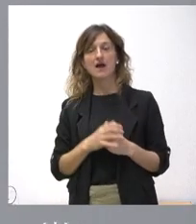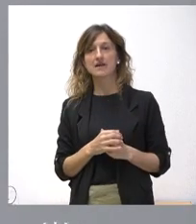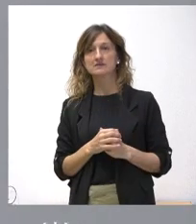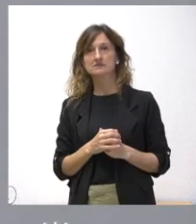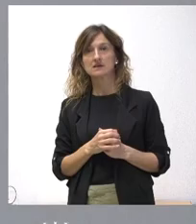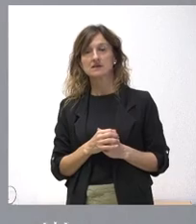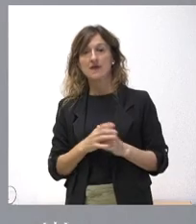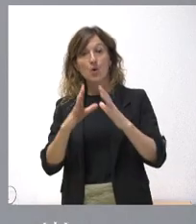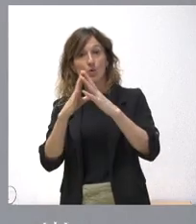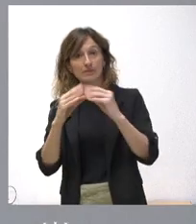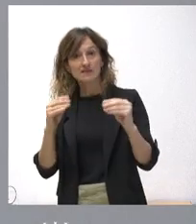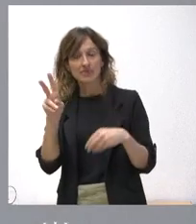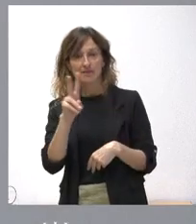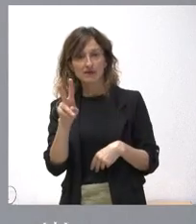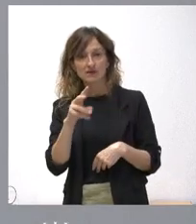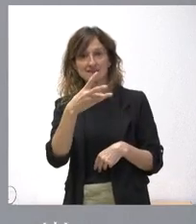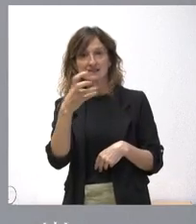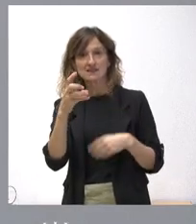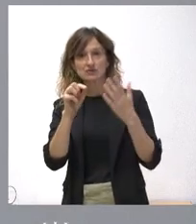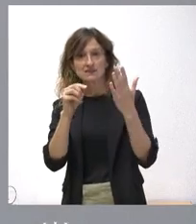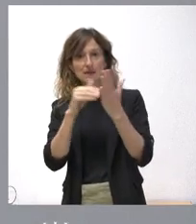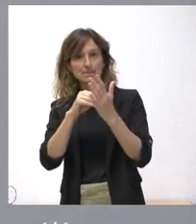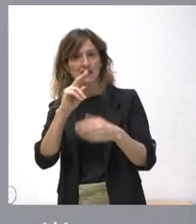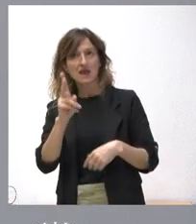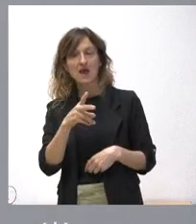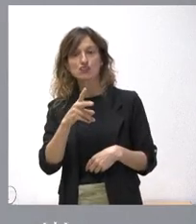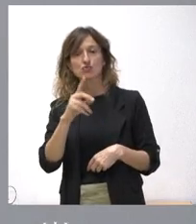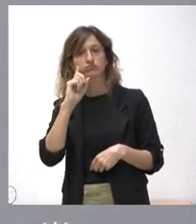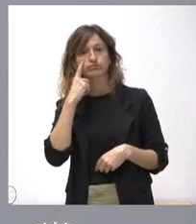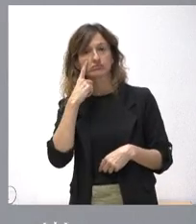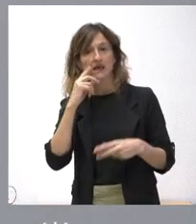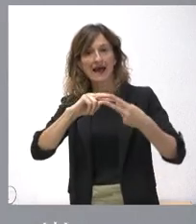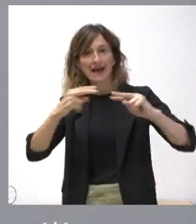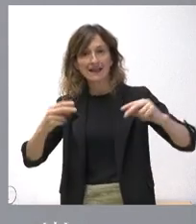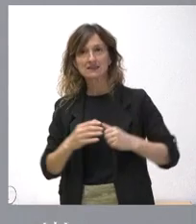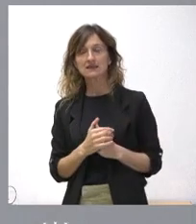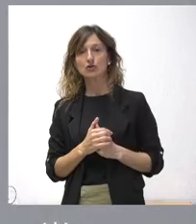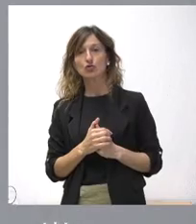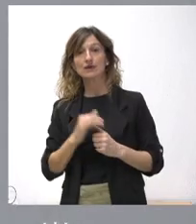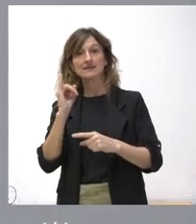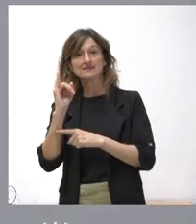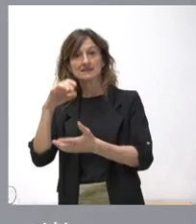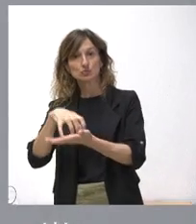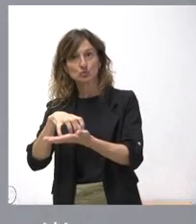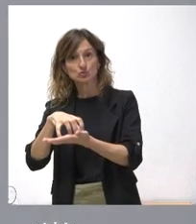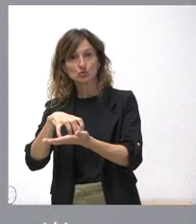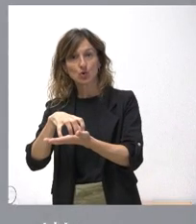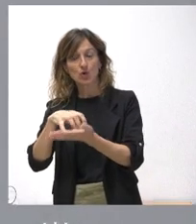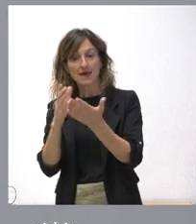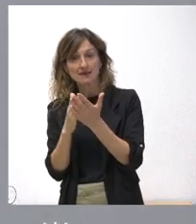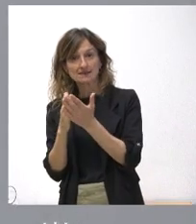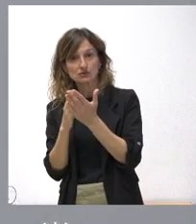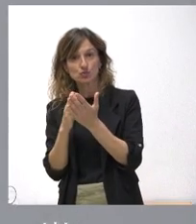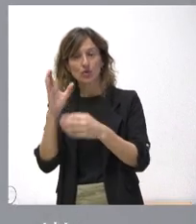Universidad de Valladolid, 360.000 euros para diagnóstico genético y con el Instituto de Estudios